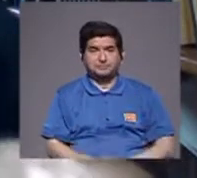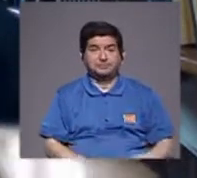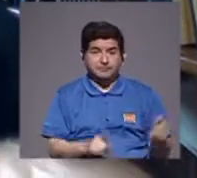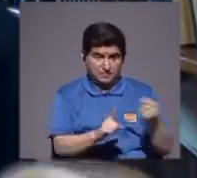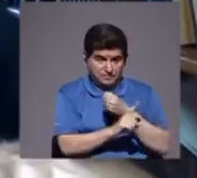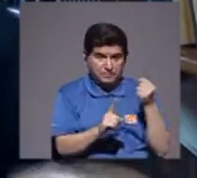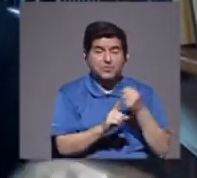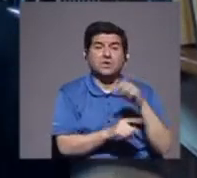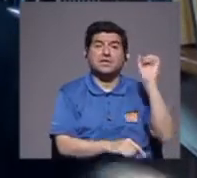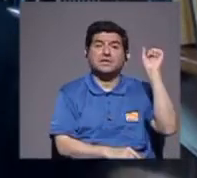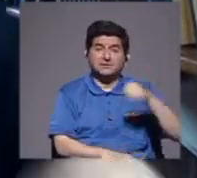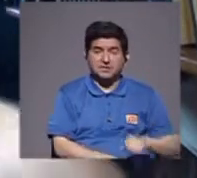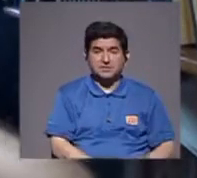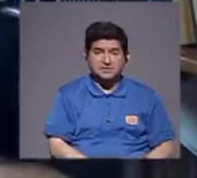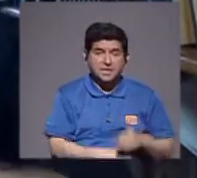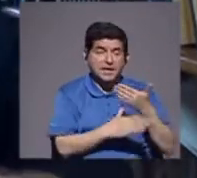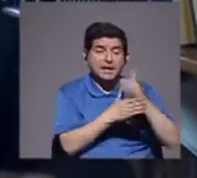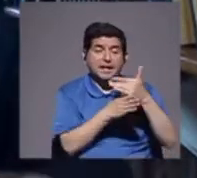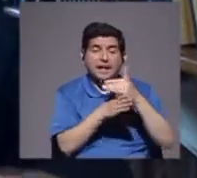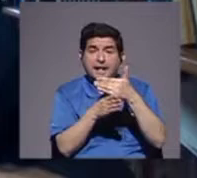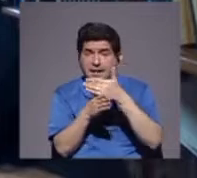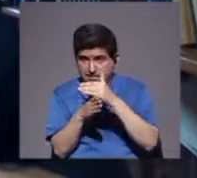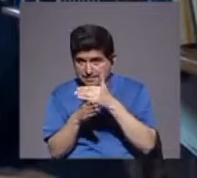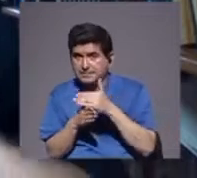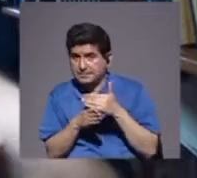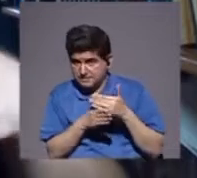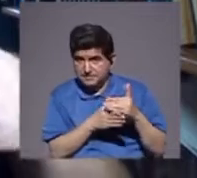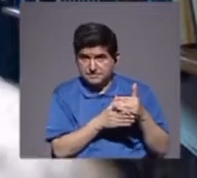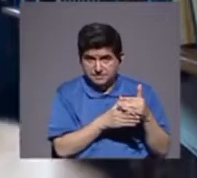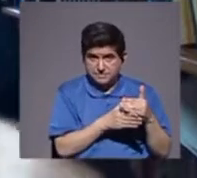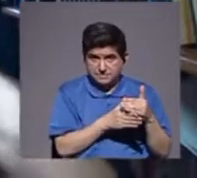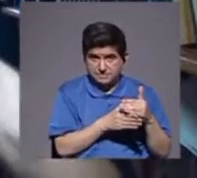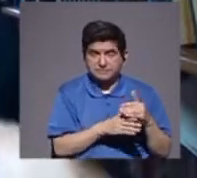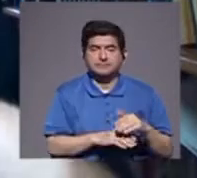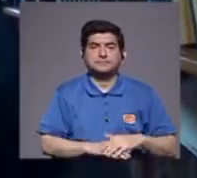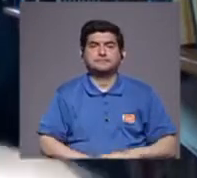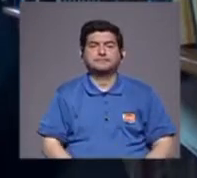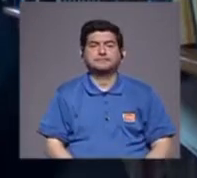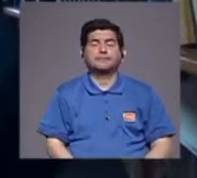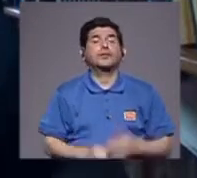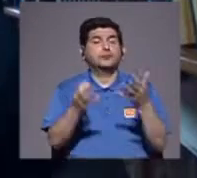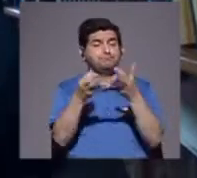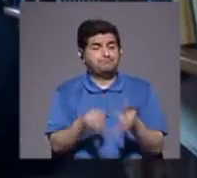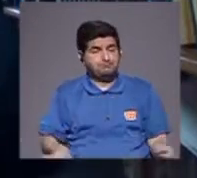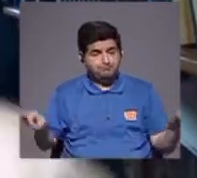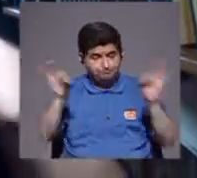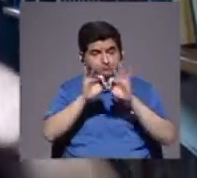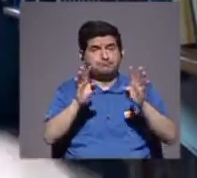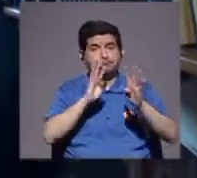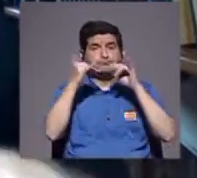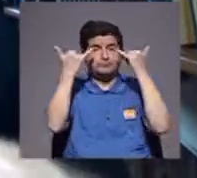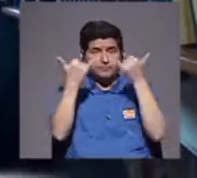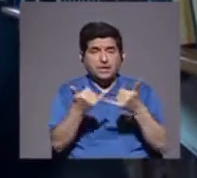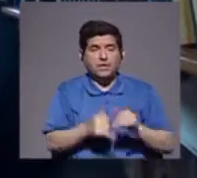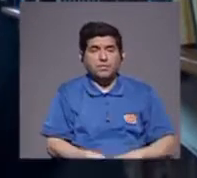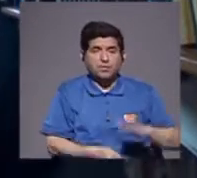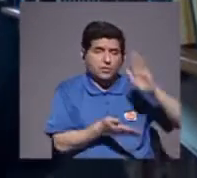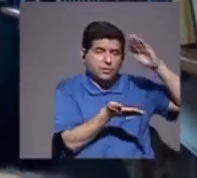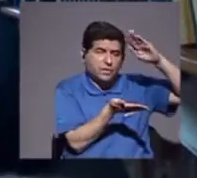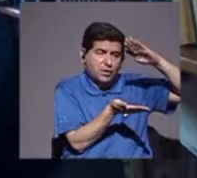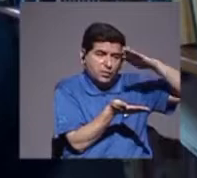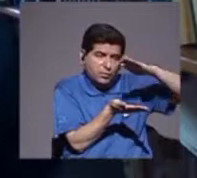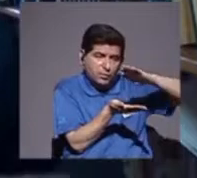violencia, efectivamente se da, cuando hay que distribuirla, así es que, es muy importante, lo que estamos hablando, para reducción de